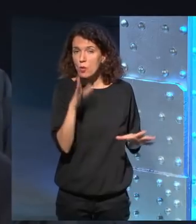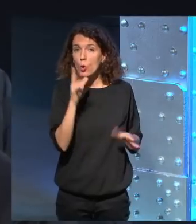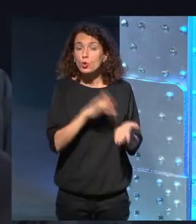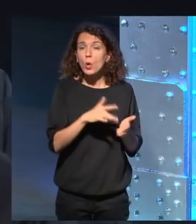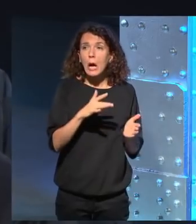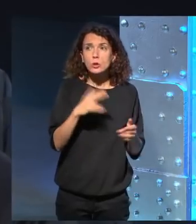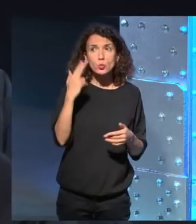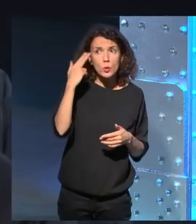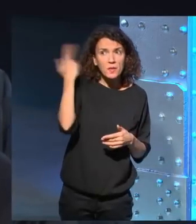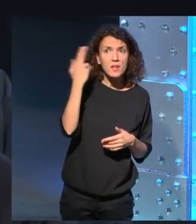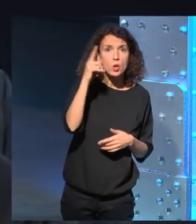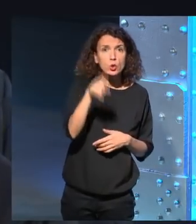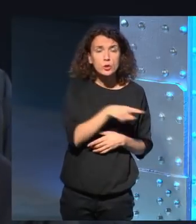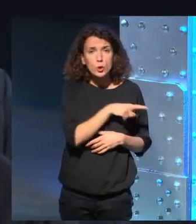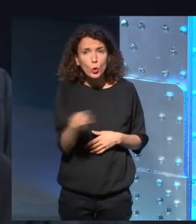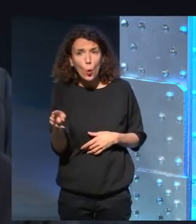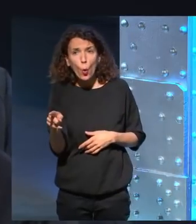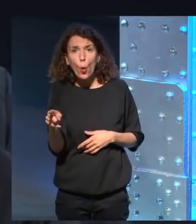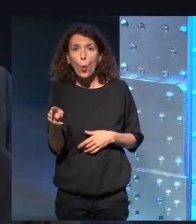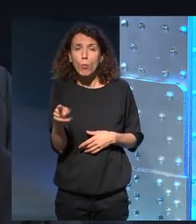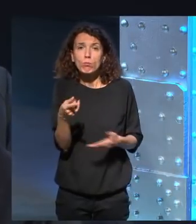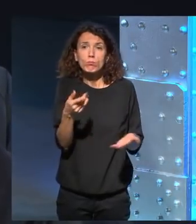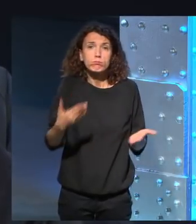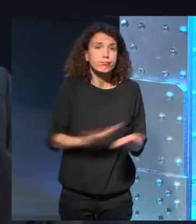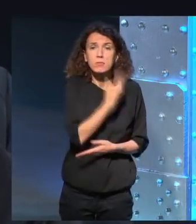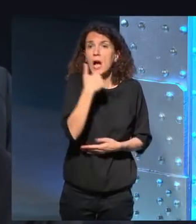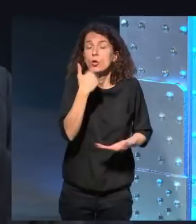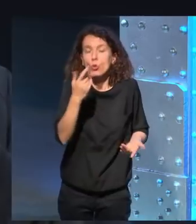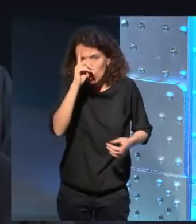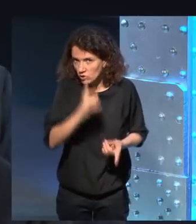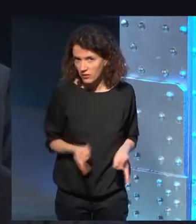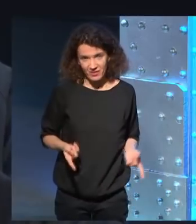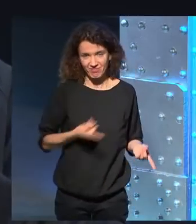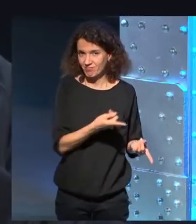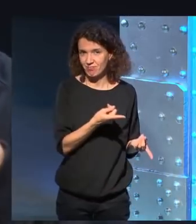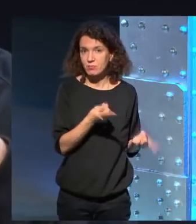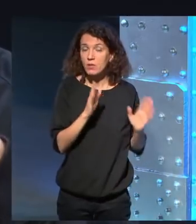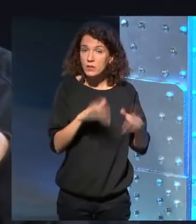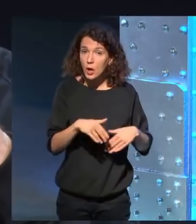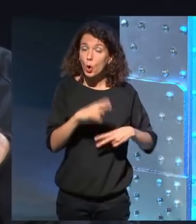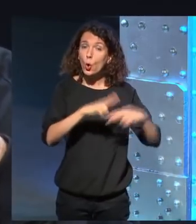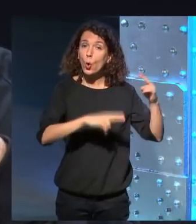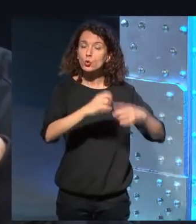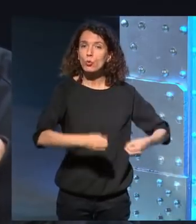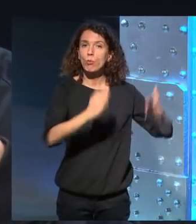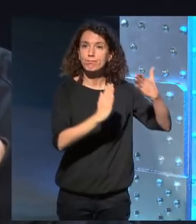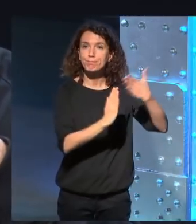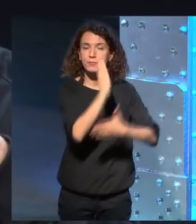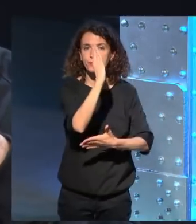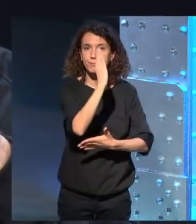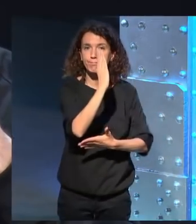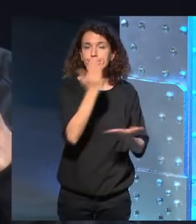un suicidio o un accidente y la construcción se interrumpió